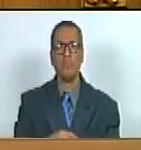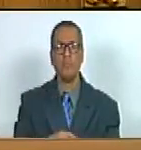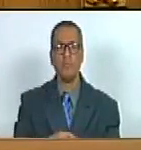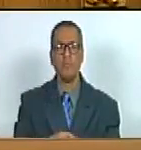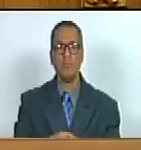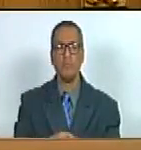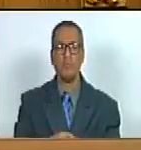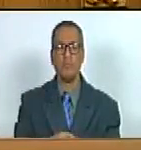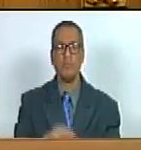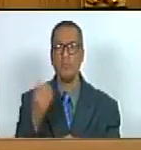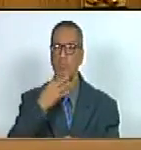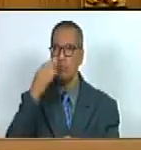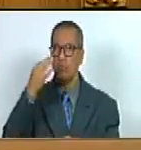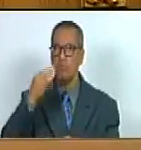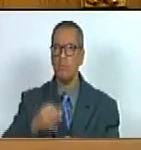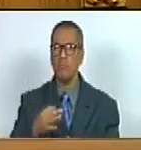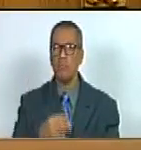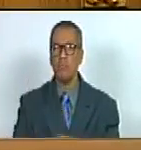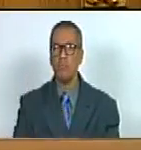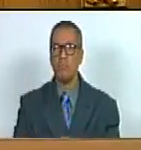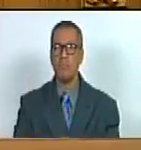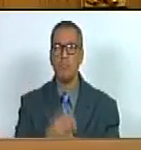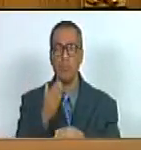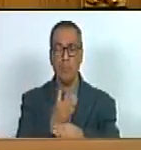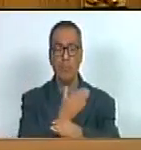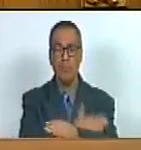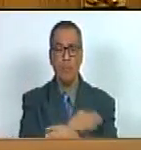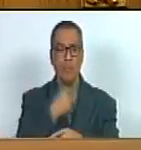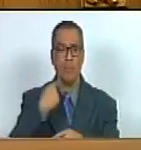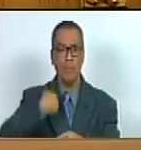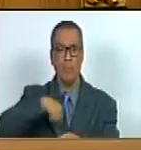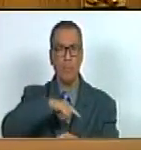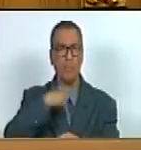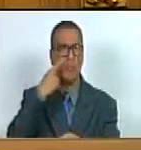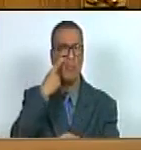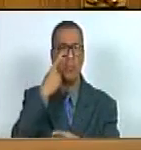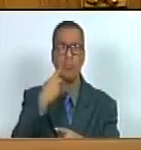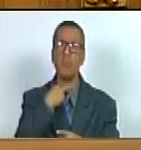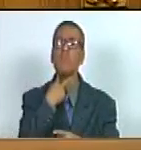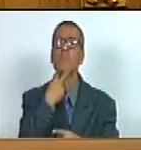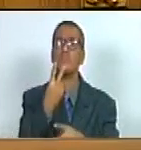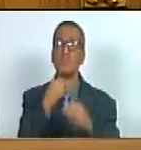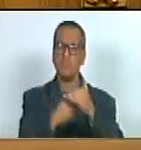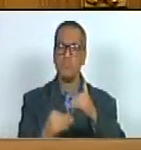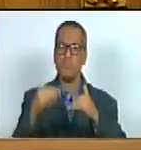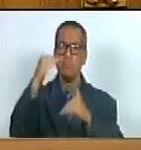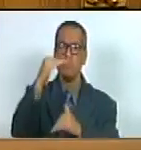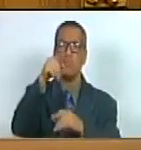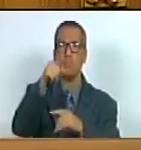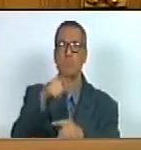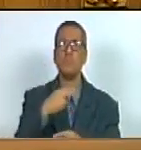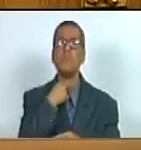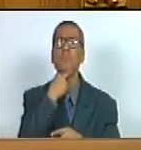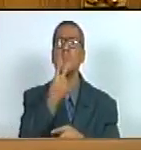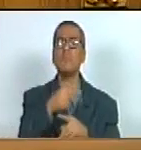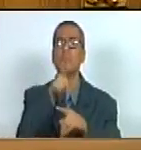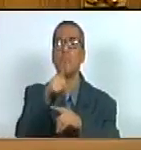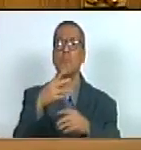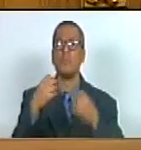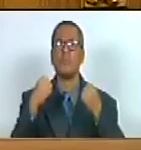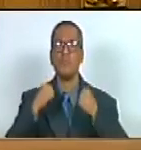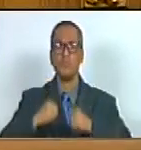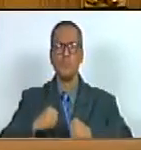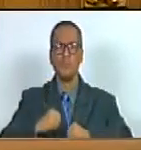sin duda alguna ante lo que acabamos de ver nos toca levantar la voz levantar la voz con mucha